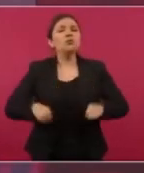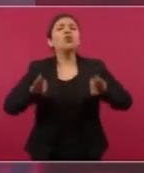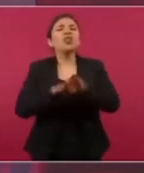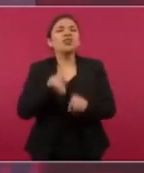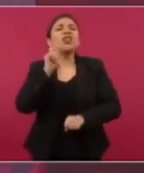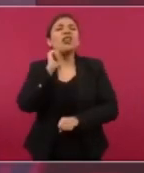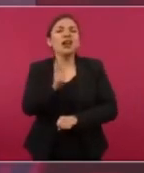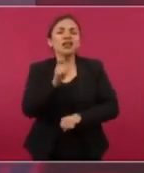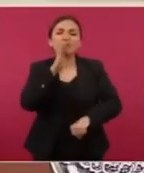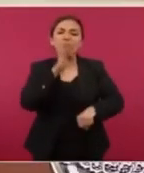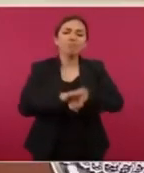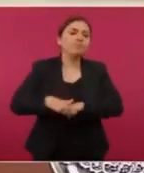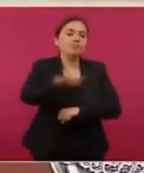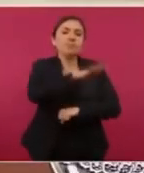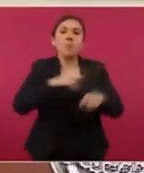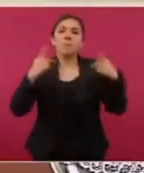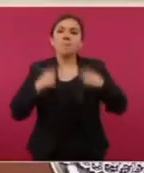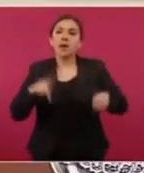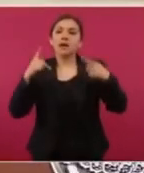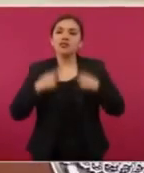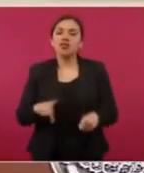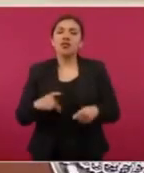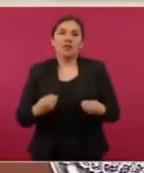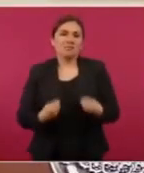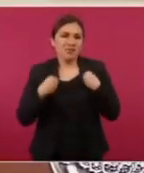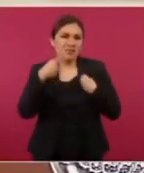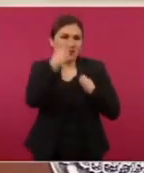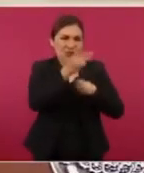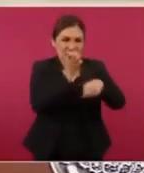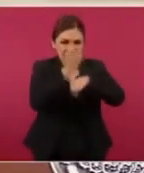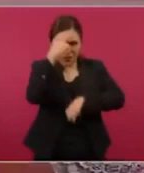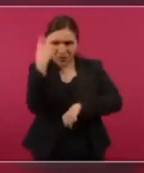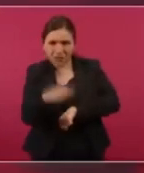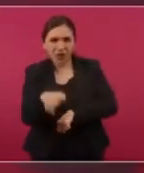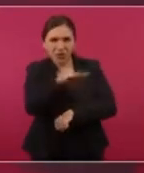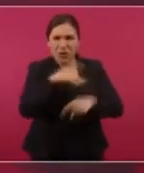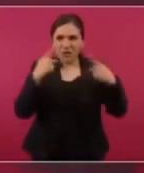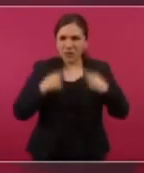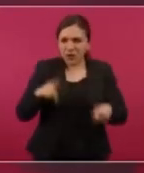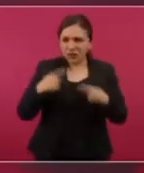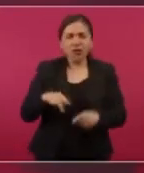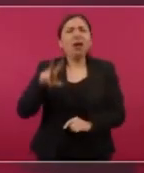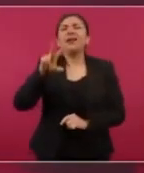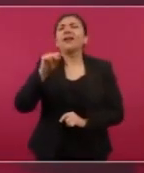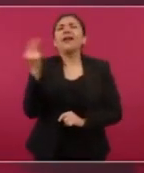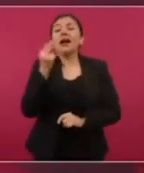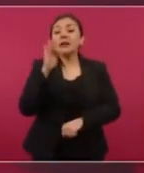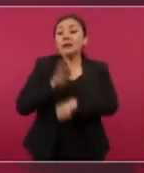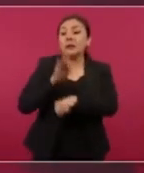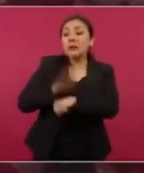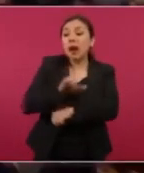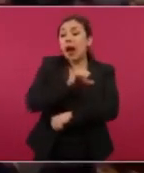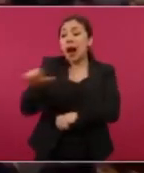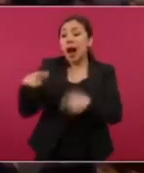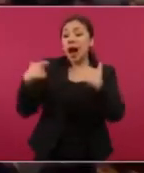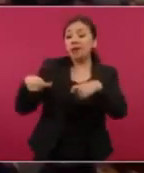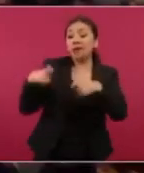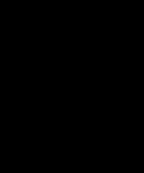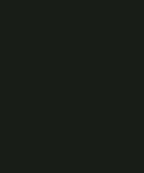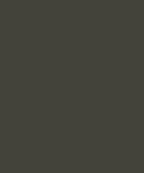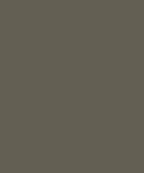del pueblo, del Estado de México, de la gente, no intereses facciosos,